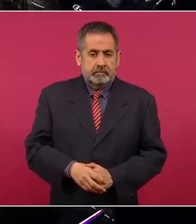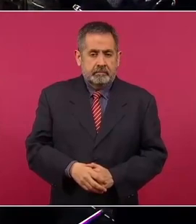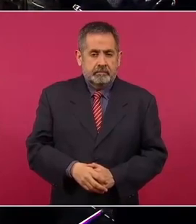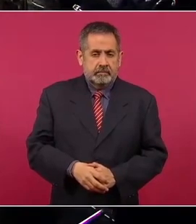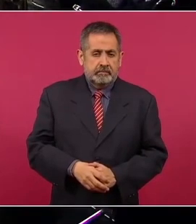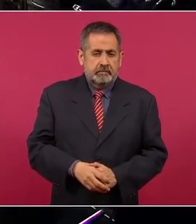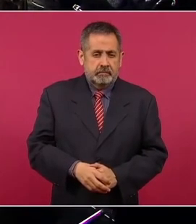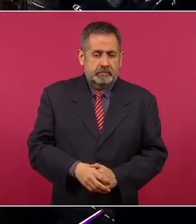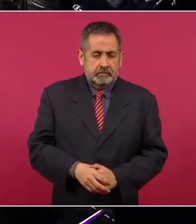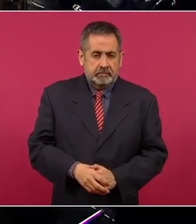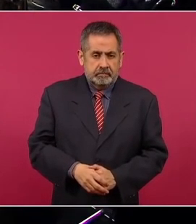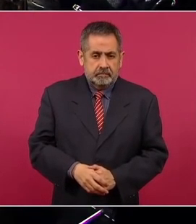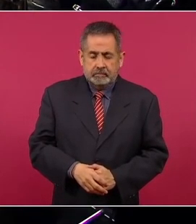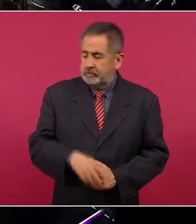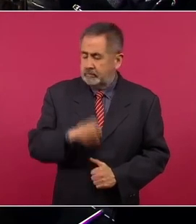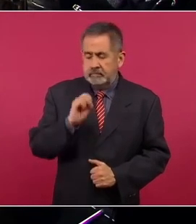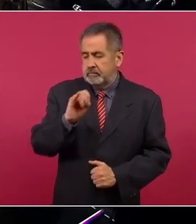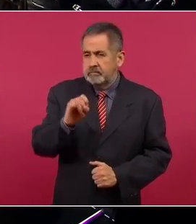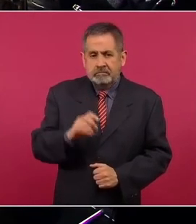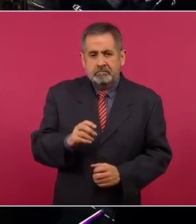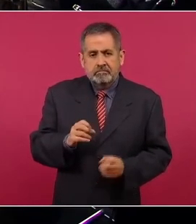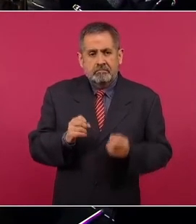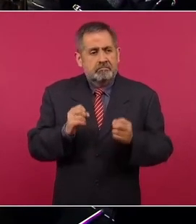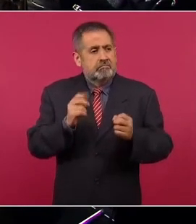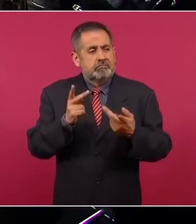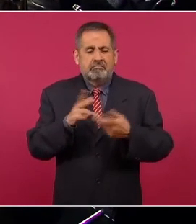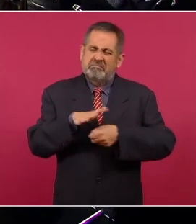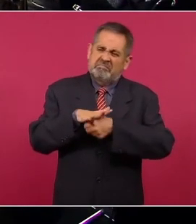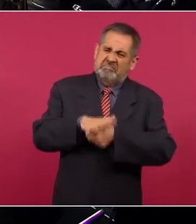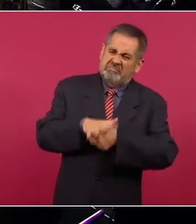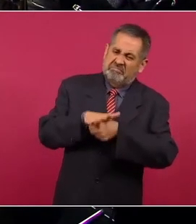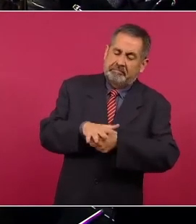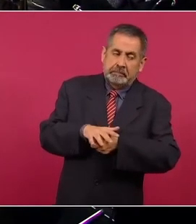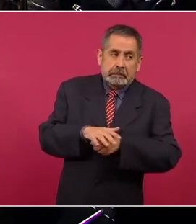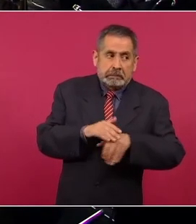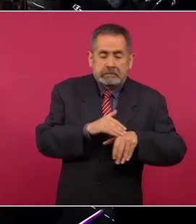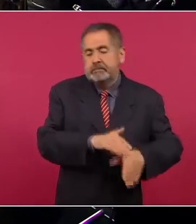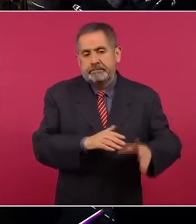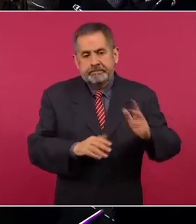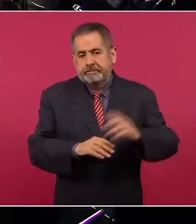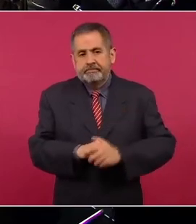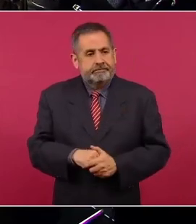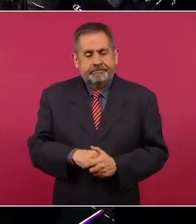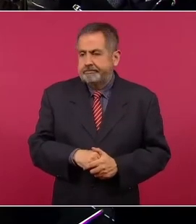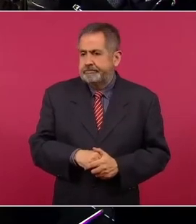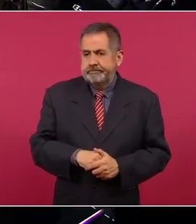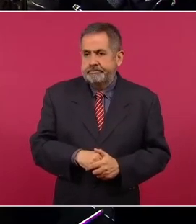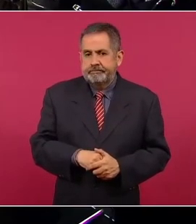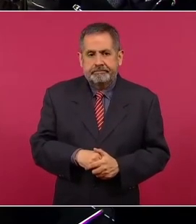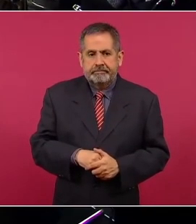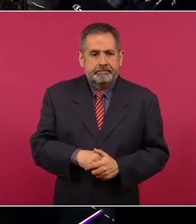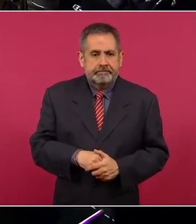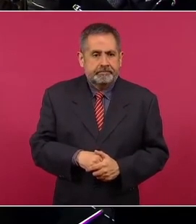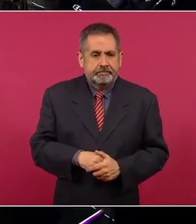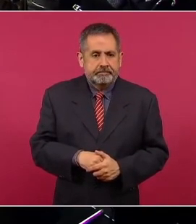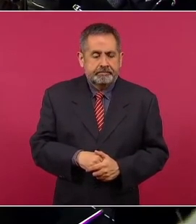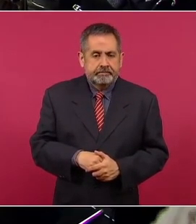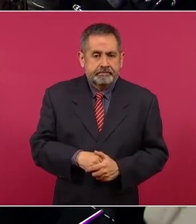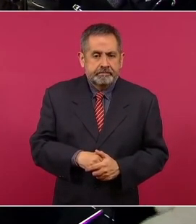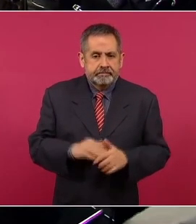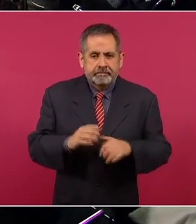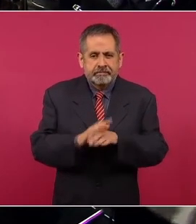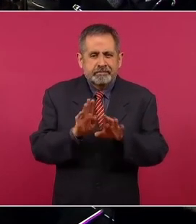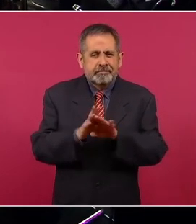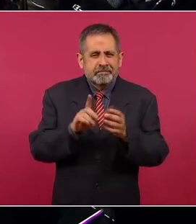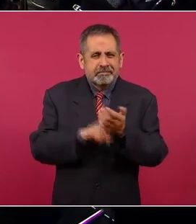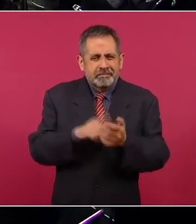Sí, muchas presiones, desde luego, porque ¿cómo